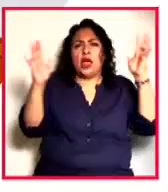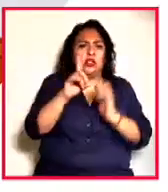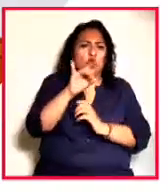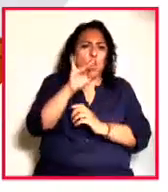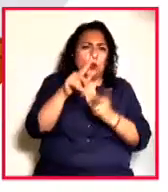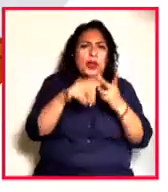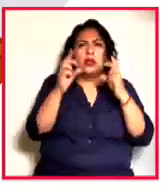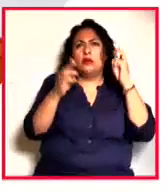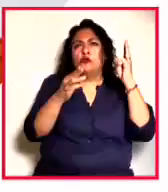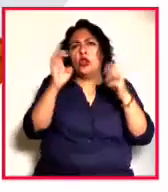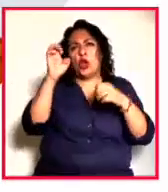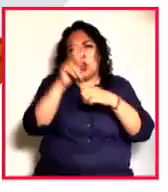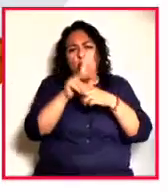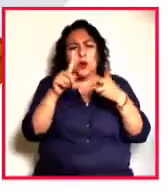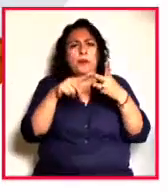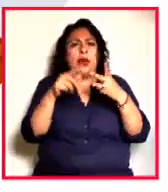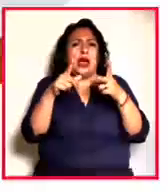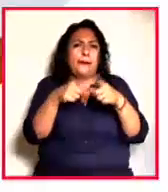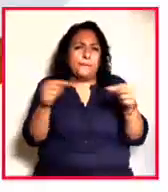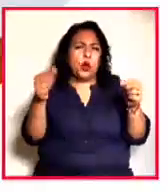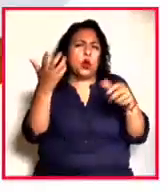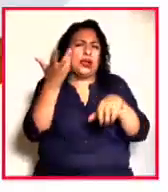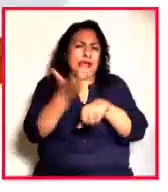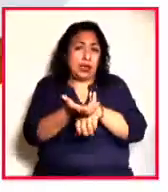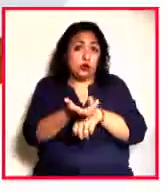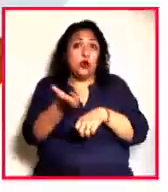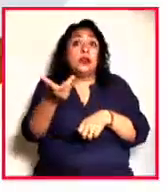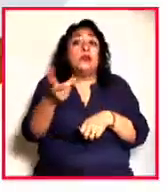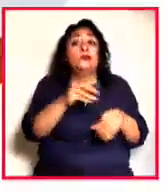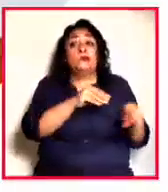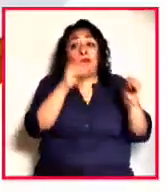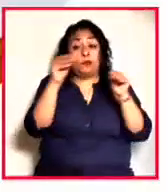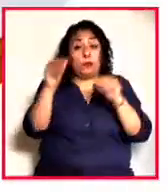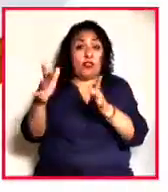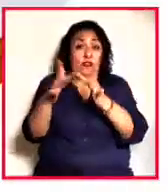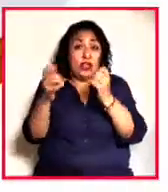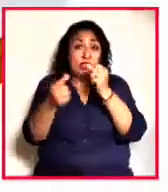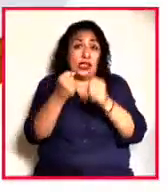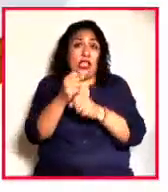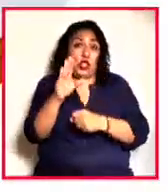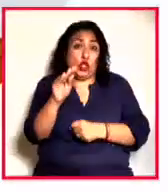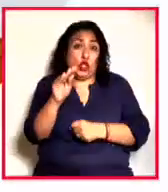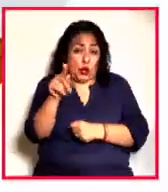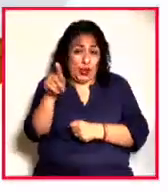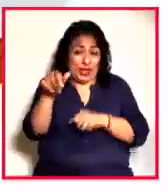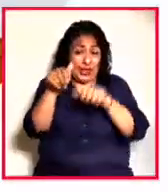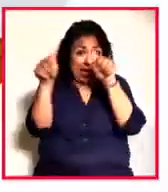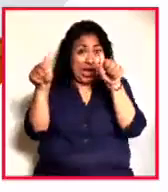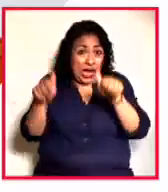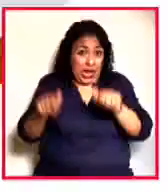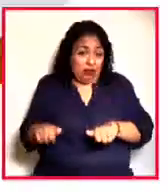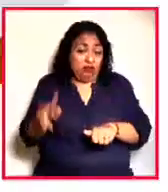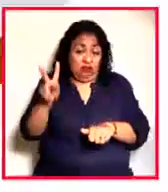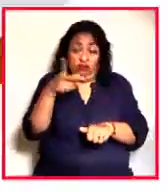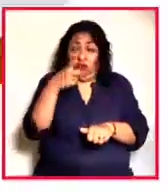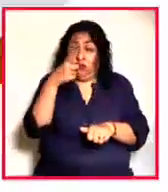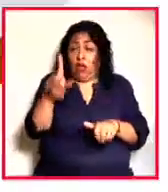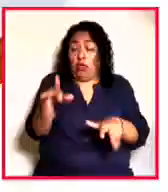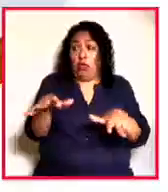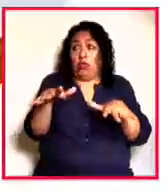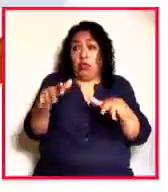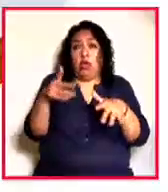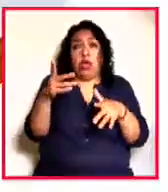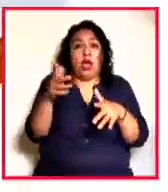museos de Europa, Japón o Estados Unidos. Desde que se trasladó a Francia en los años 90, donde su arte, hay que decir, es tan admirado como